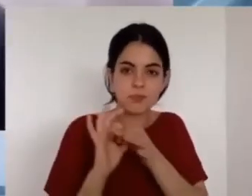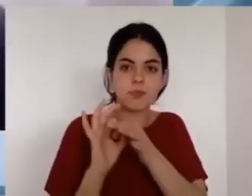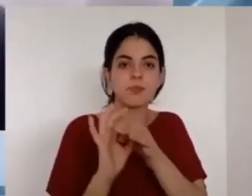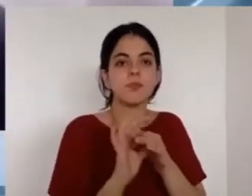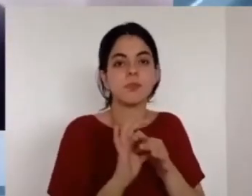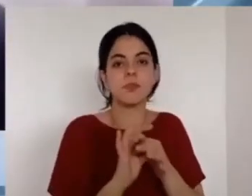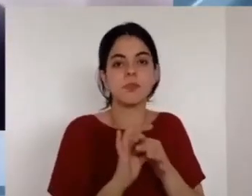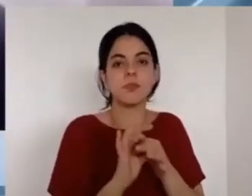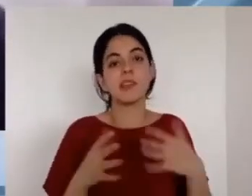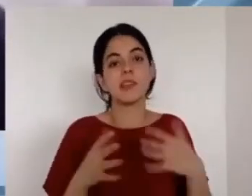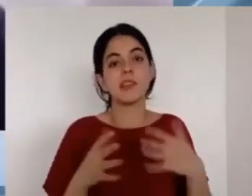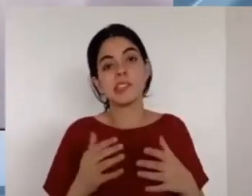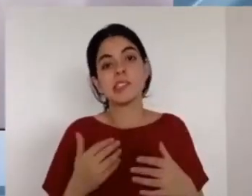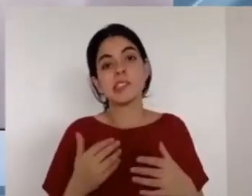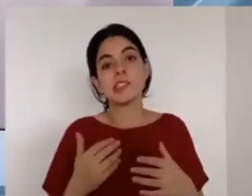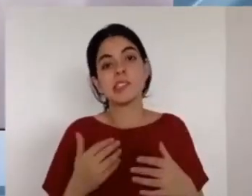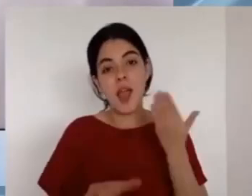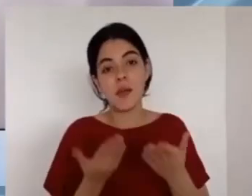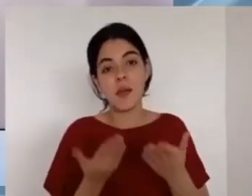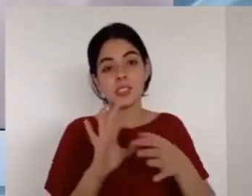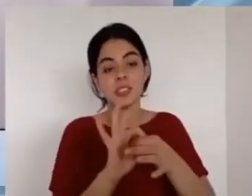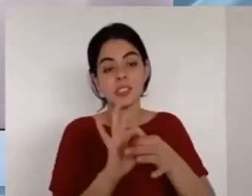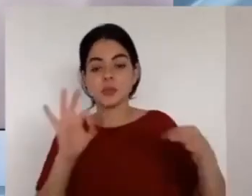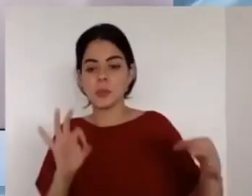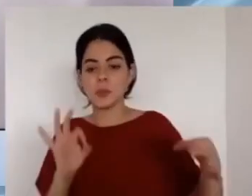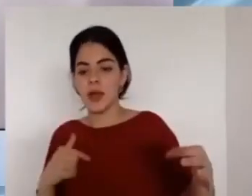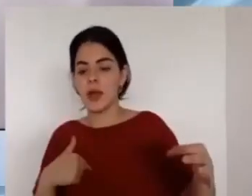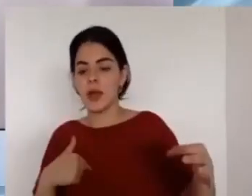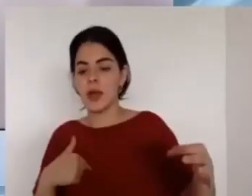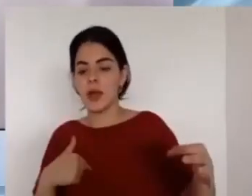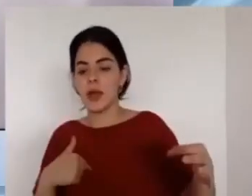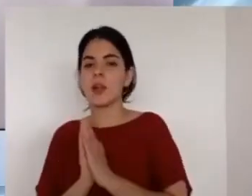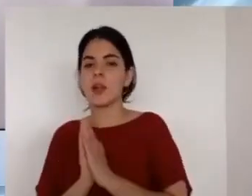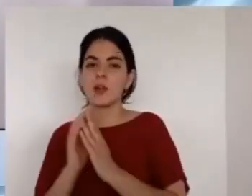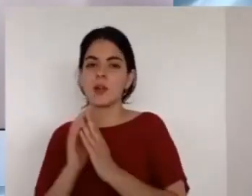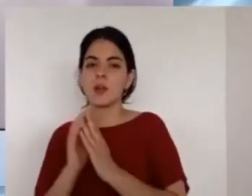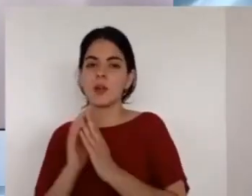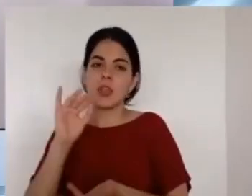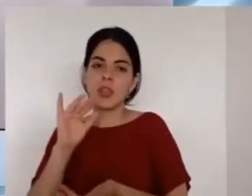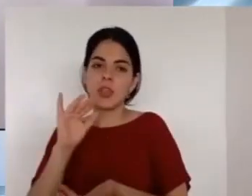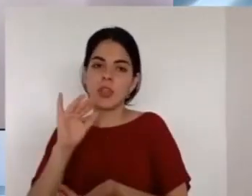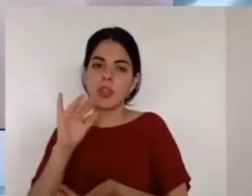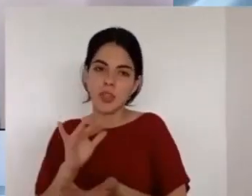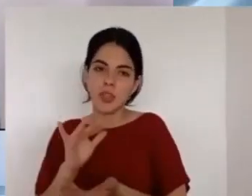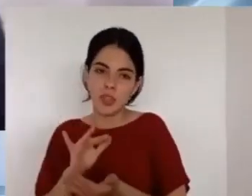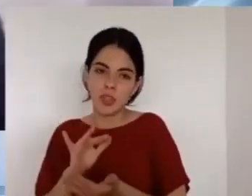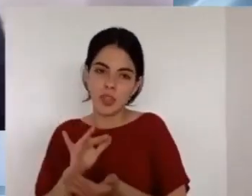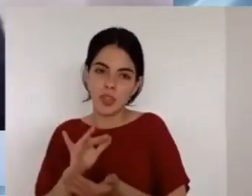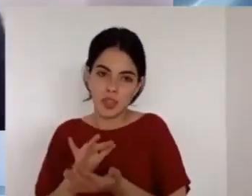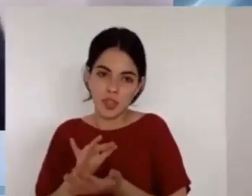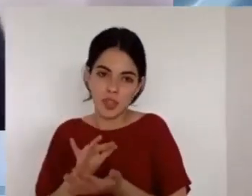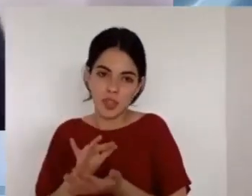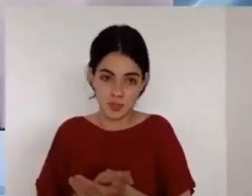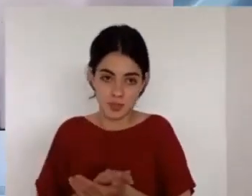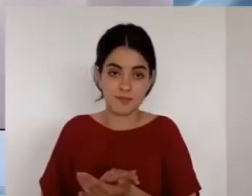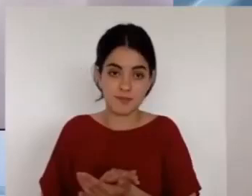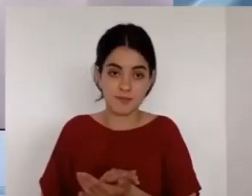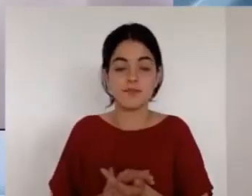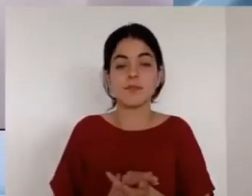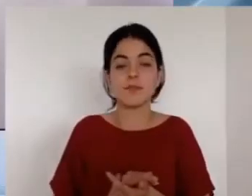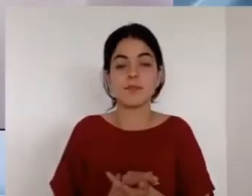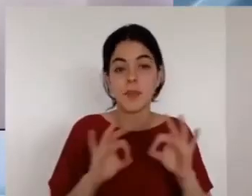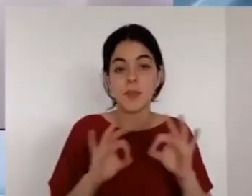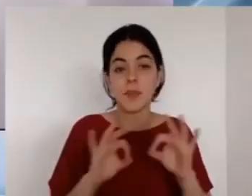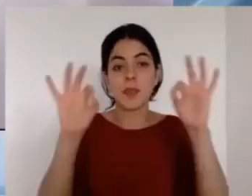como a vaso más frágil y como a coherederas de la gracia de la vida para para